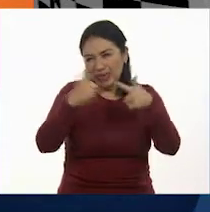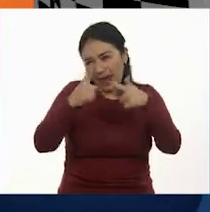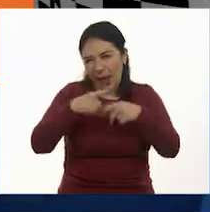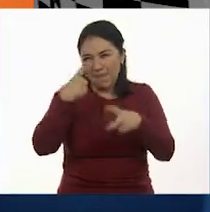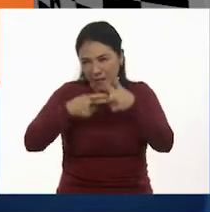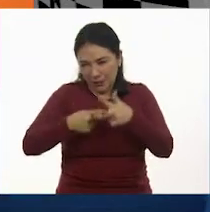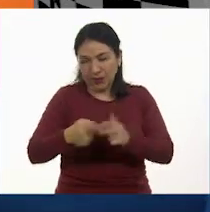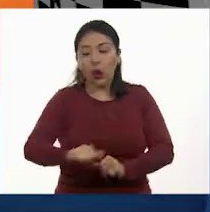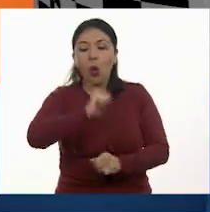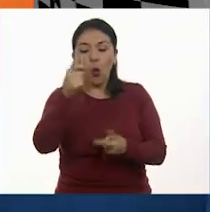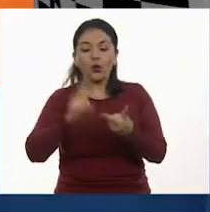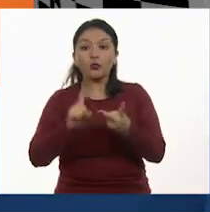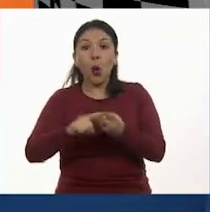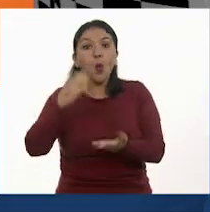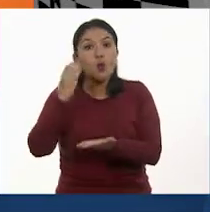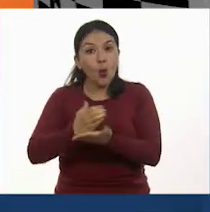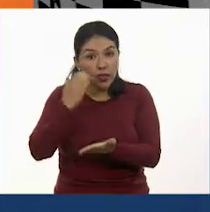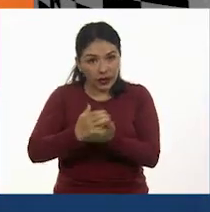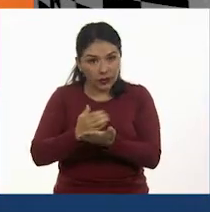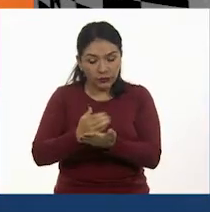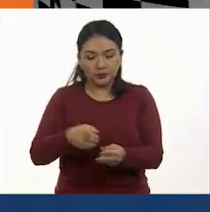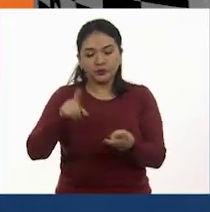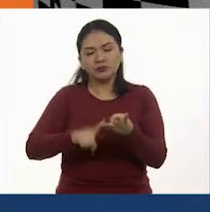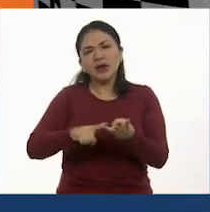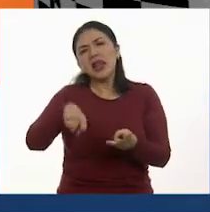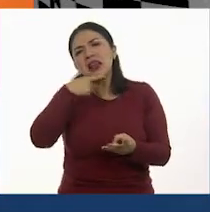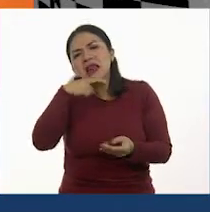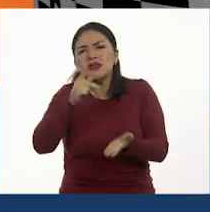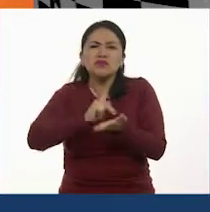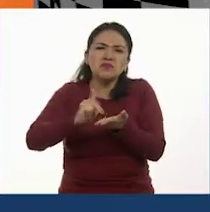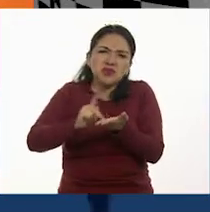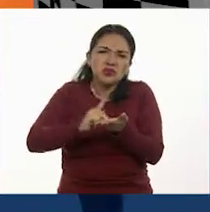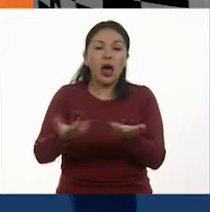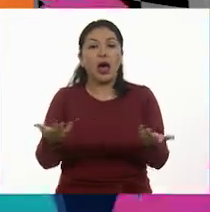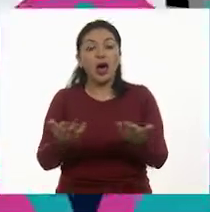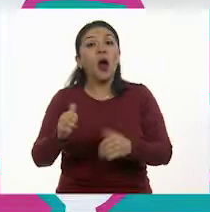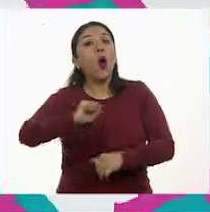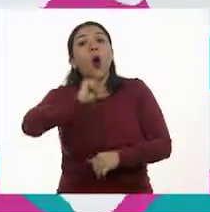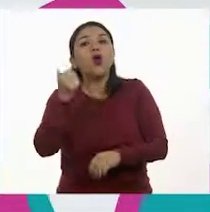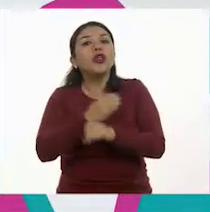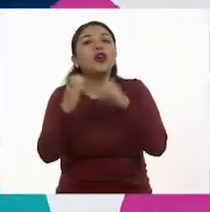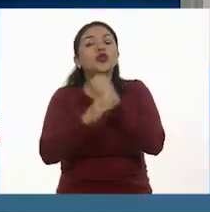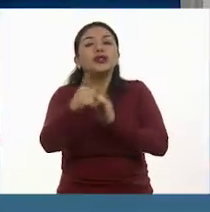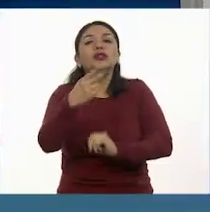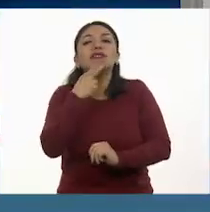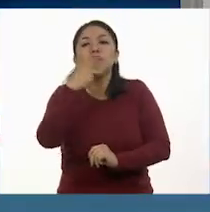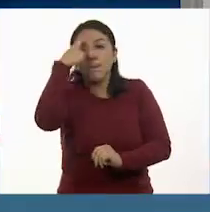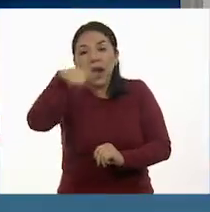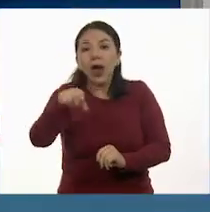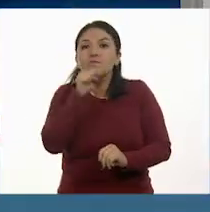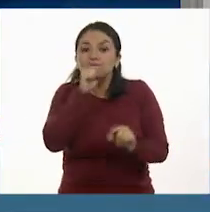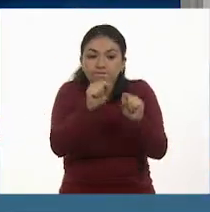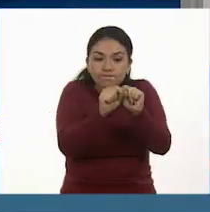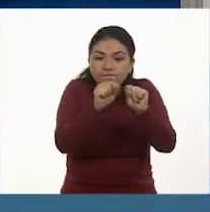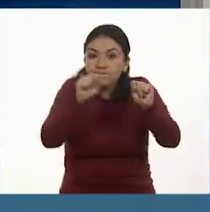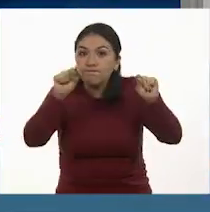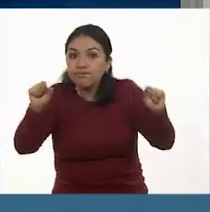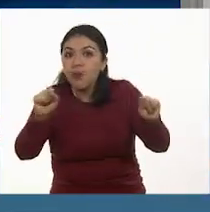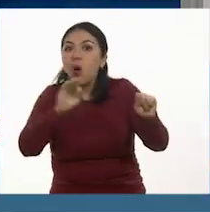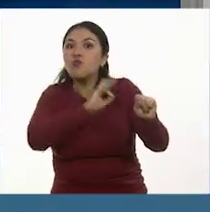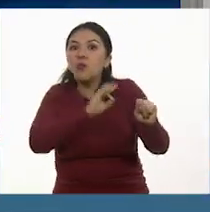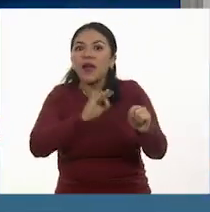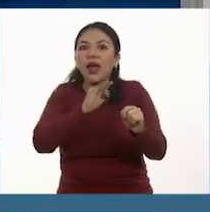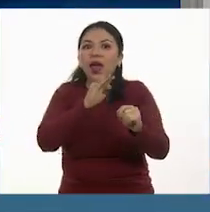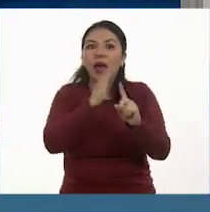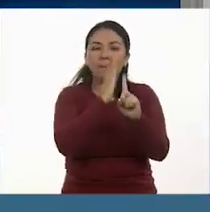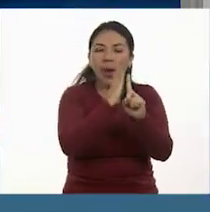también tengan a la mano su cuaderno, un lápiz o una pluma y algo que les sirva para dividir la recta numérica que aparece en